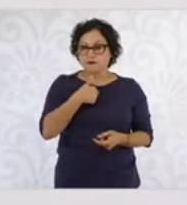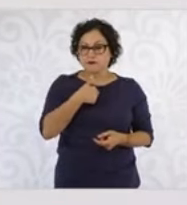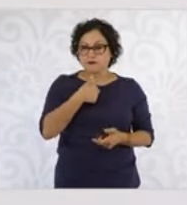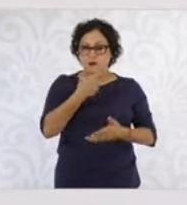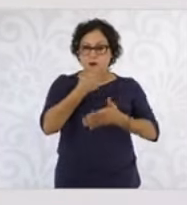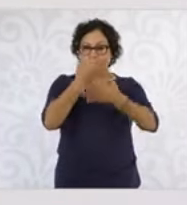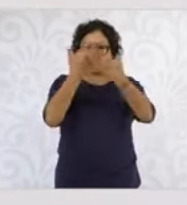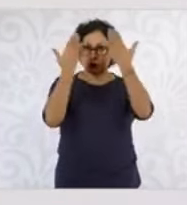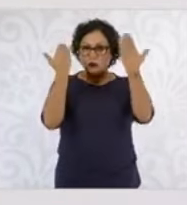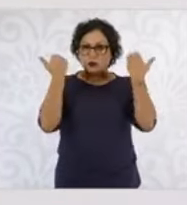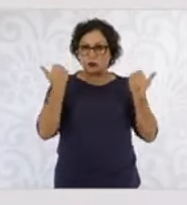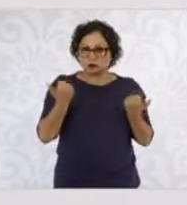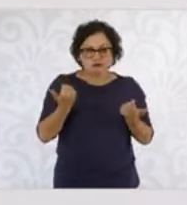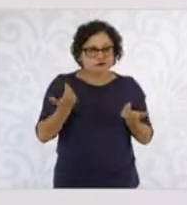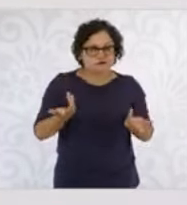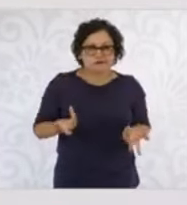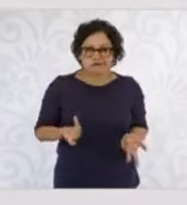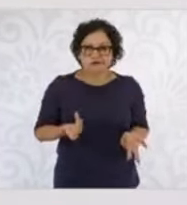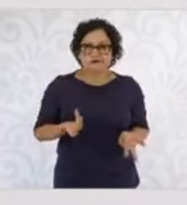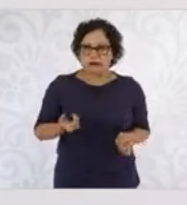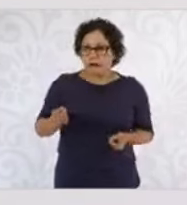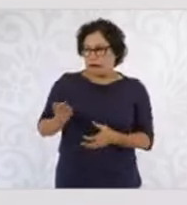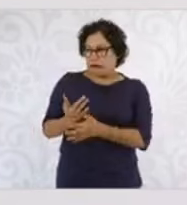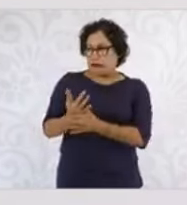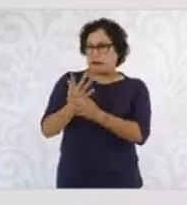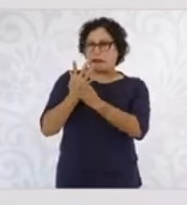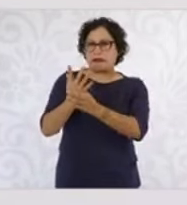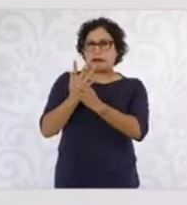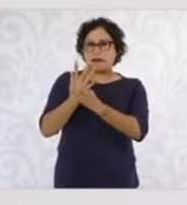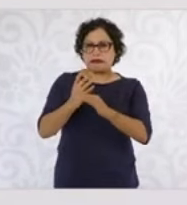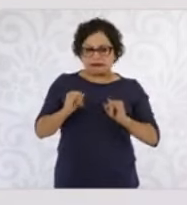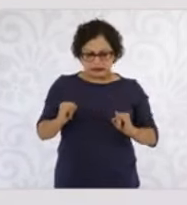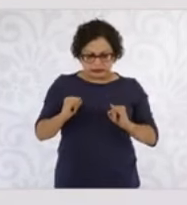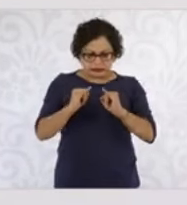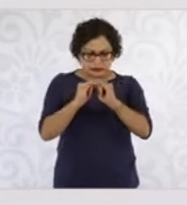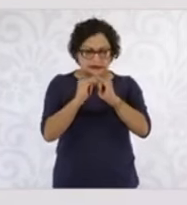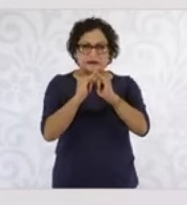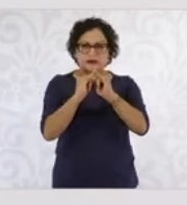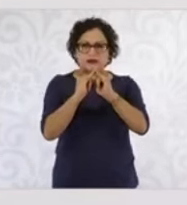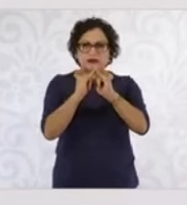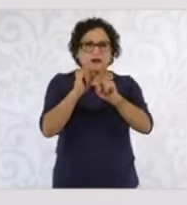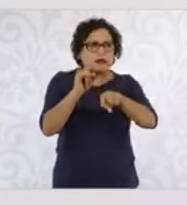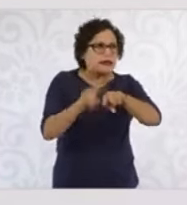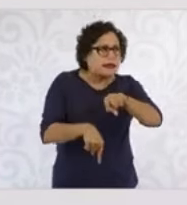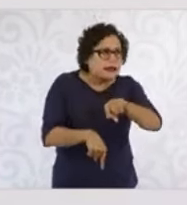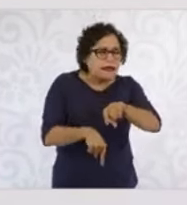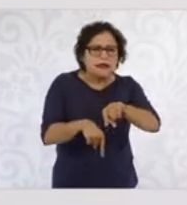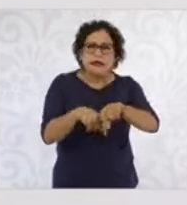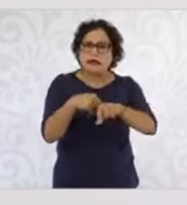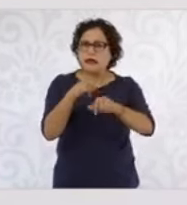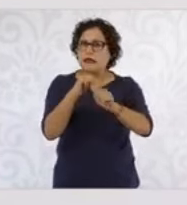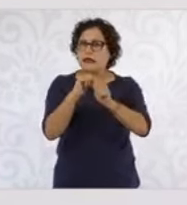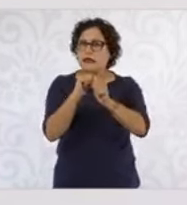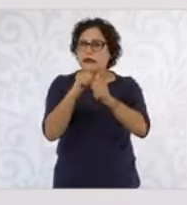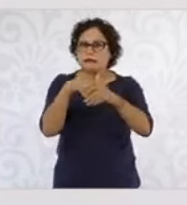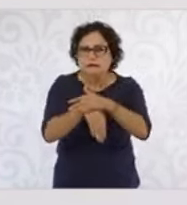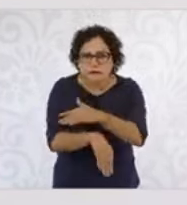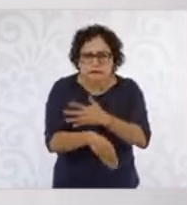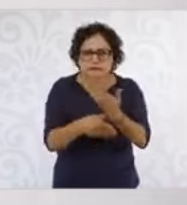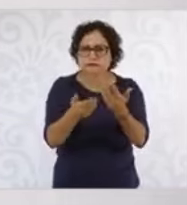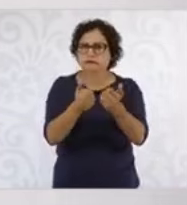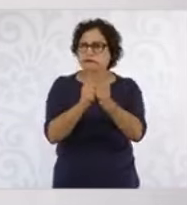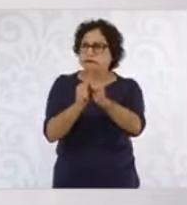supuestamente debilitamiento institucional, tendrían que dar más argumentos